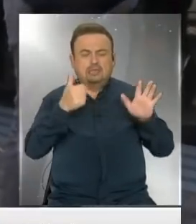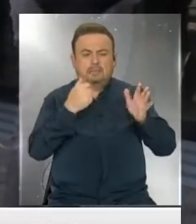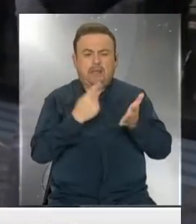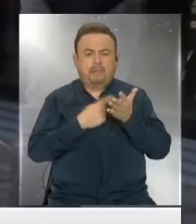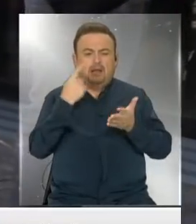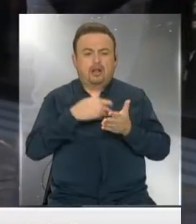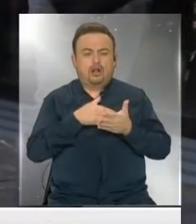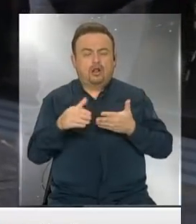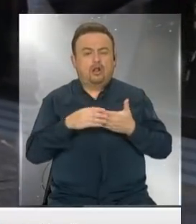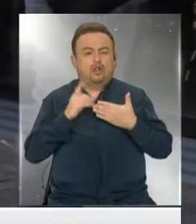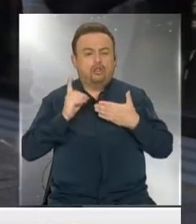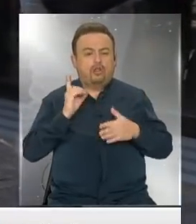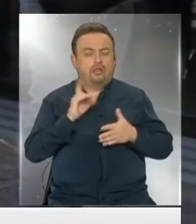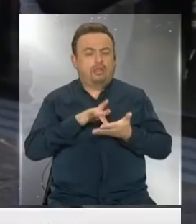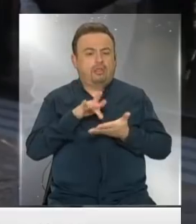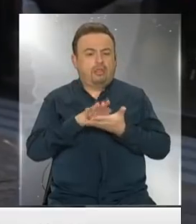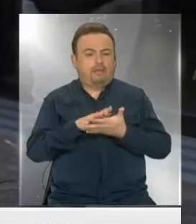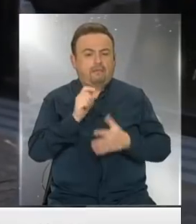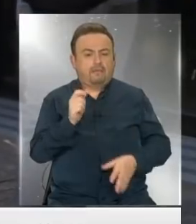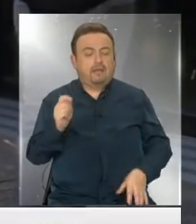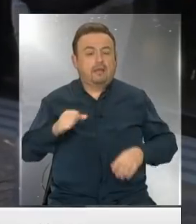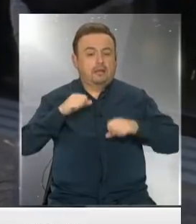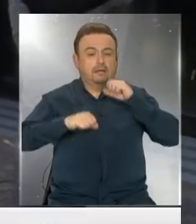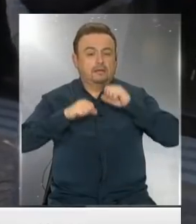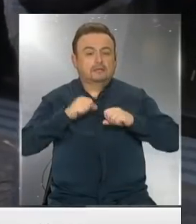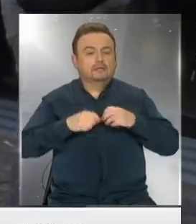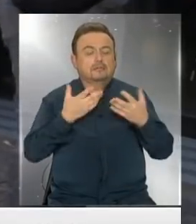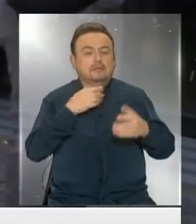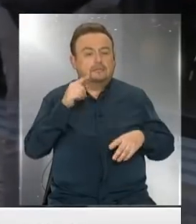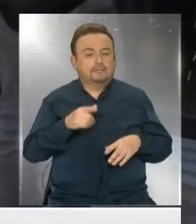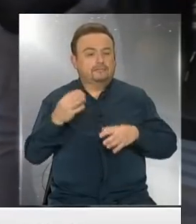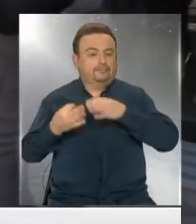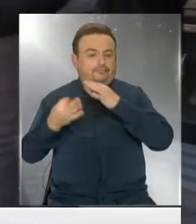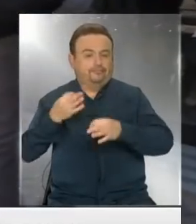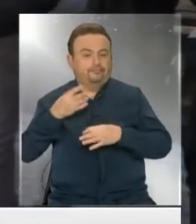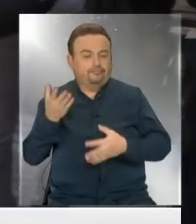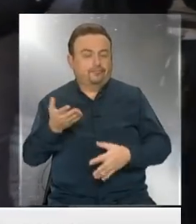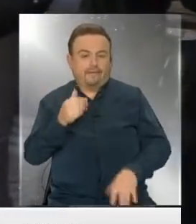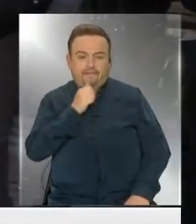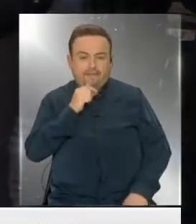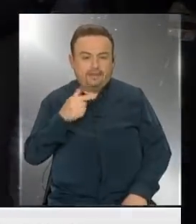millones de dólares en deudas provisionales de las empresas en causas que están judicializadas.